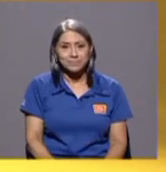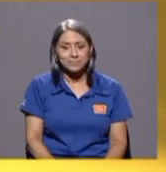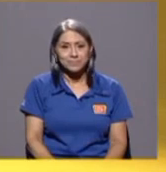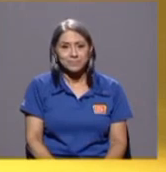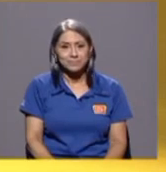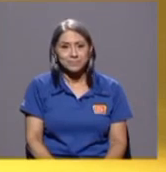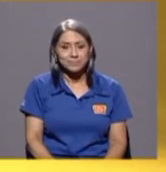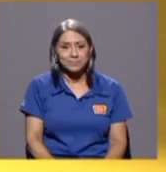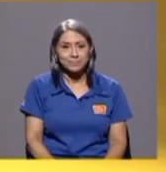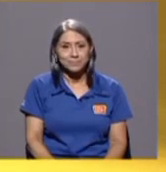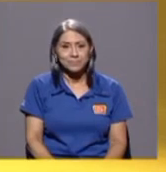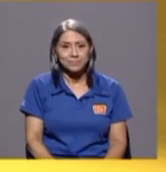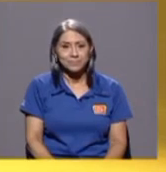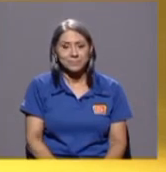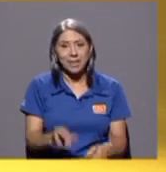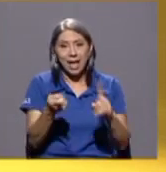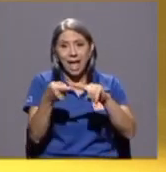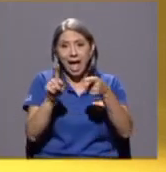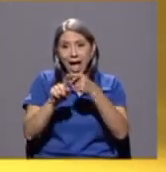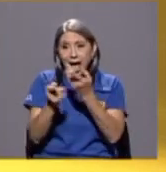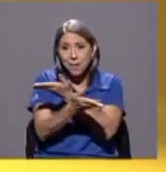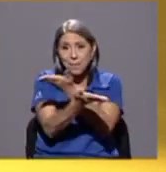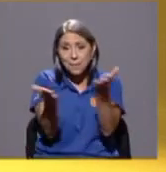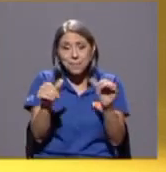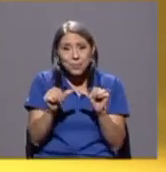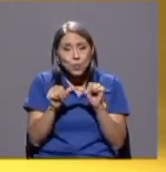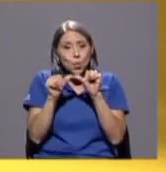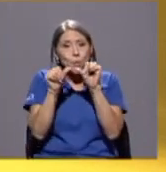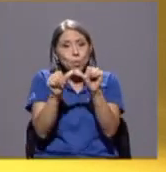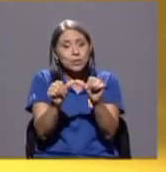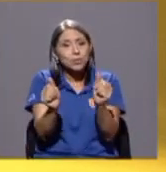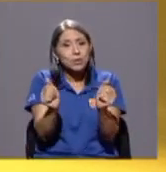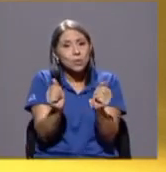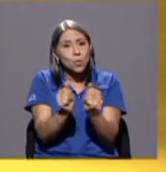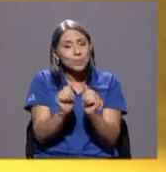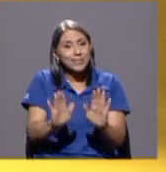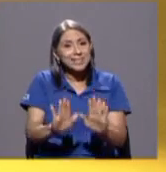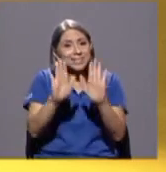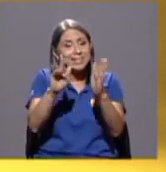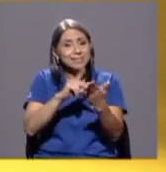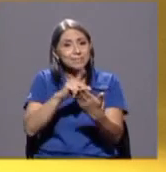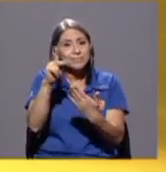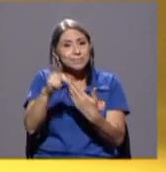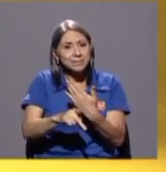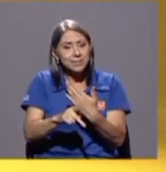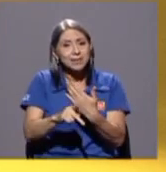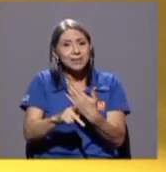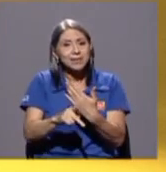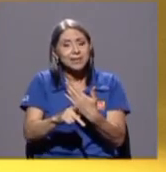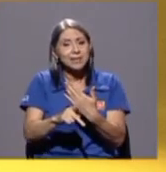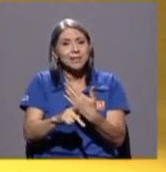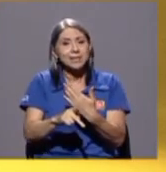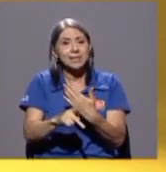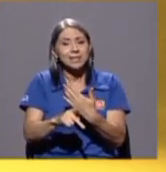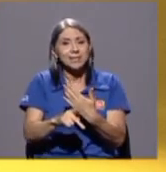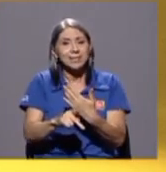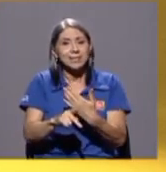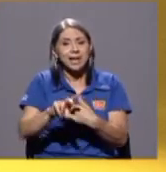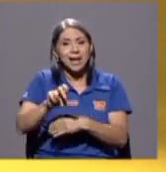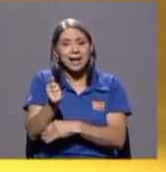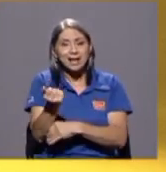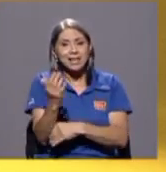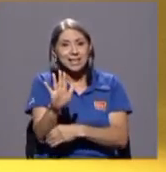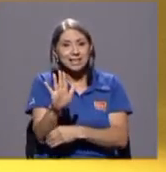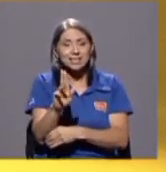amigos quédense con los excelentes programas de canal